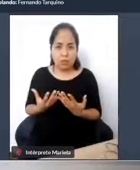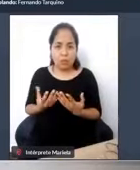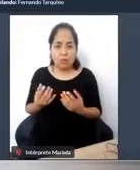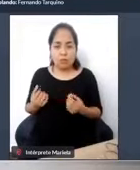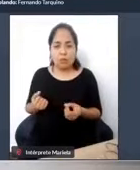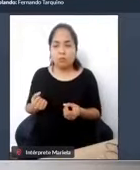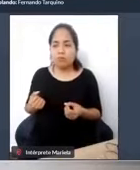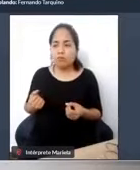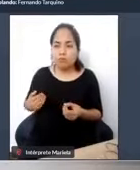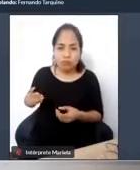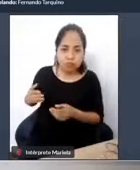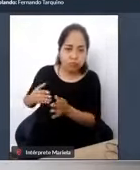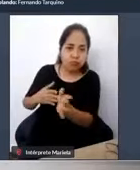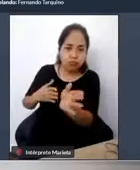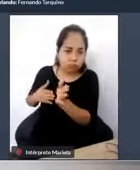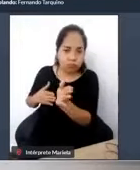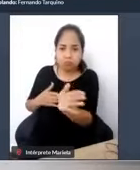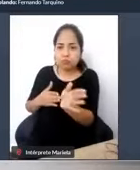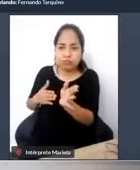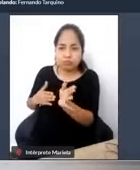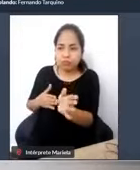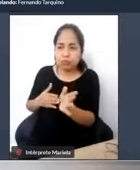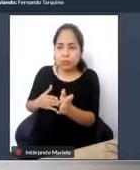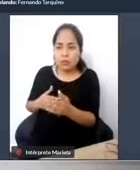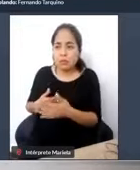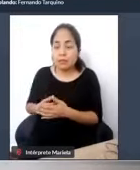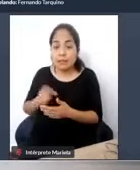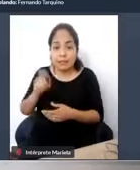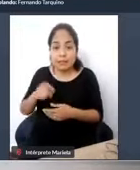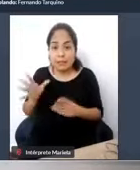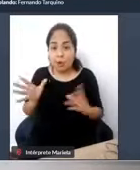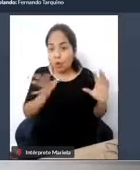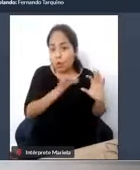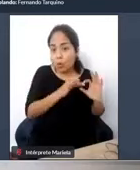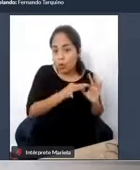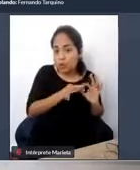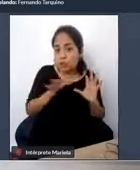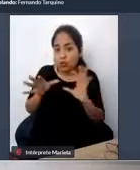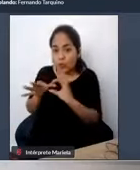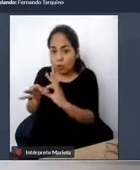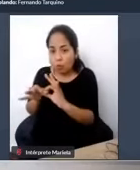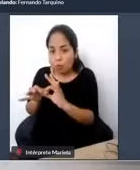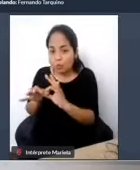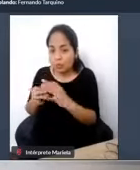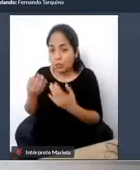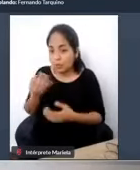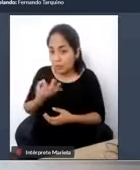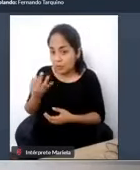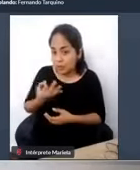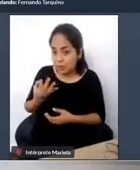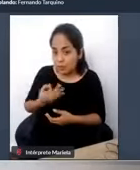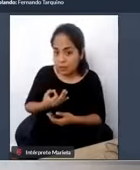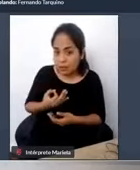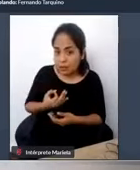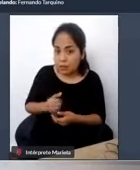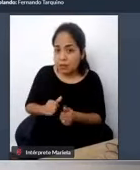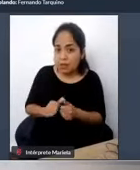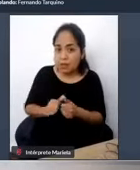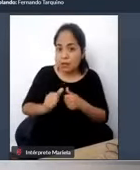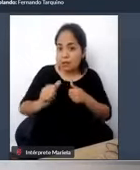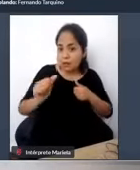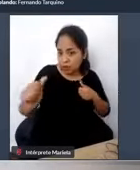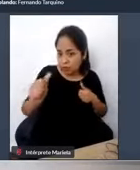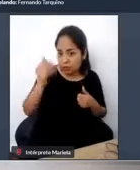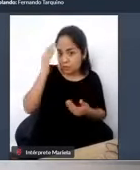cableado entre la intersección y una central de control, no necesariamente te garantiza que se pueda gestionar a distancia, como hemos visto